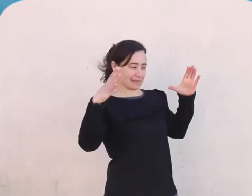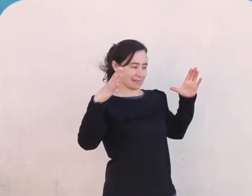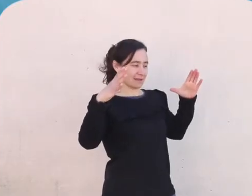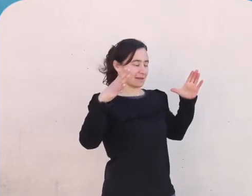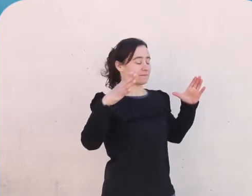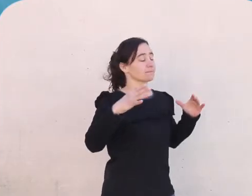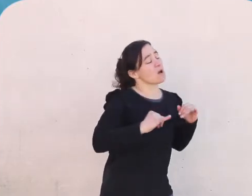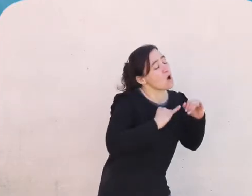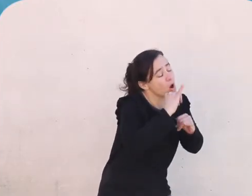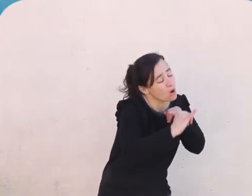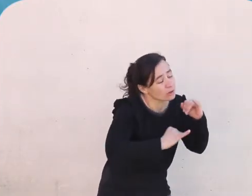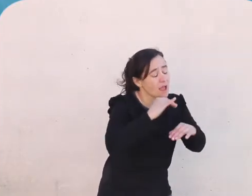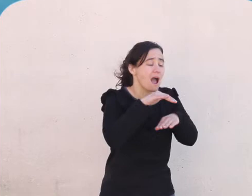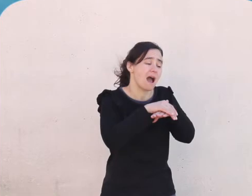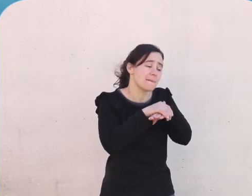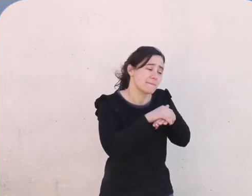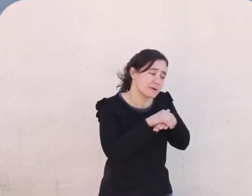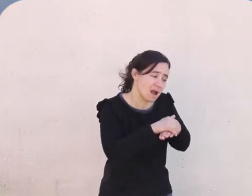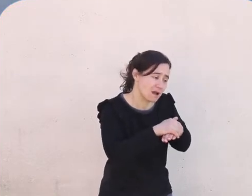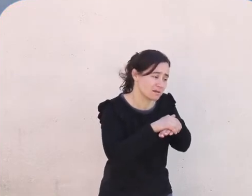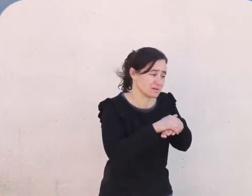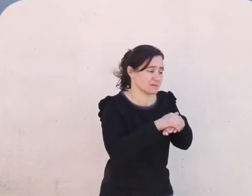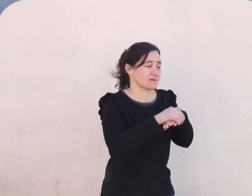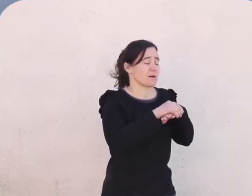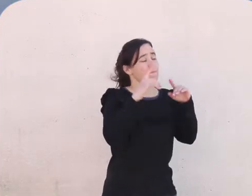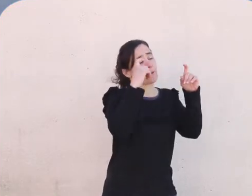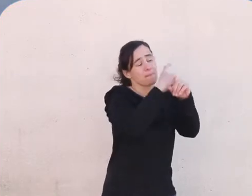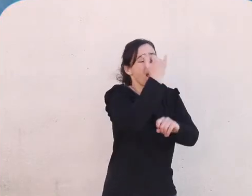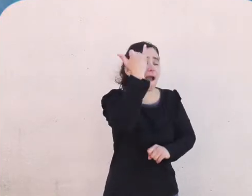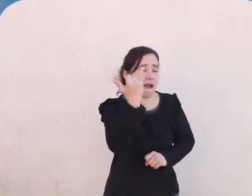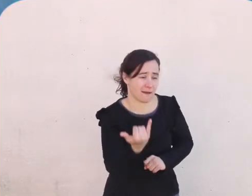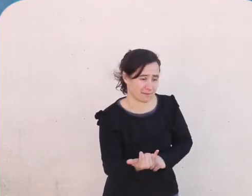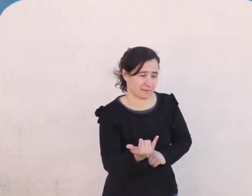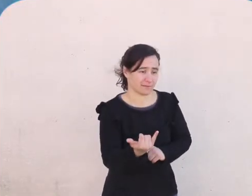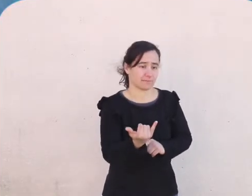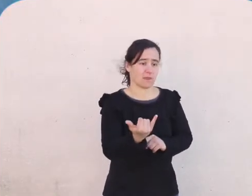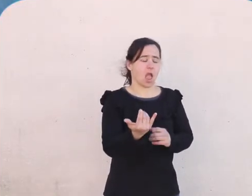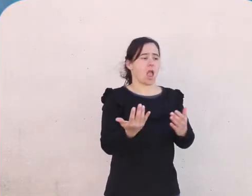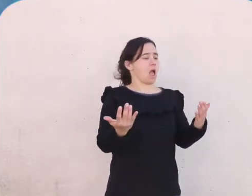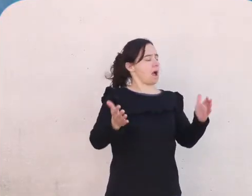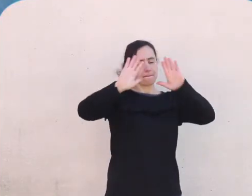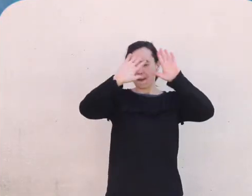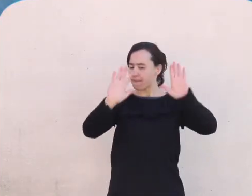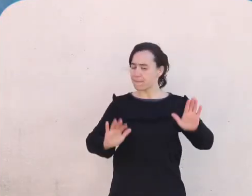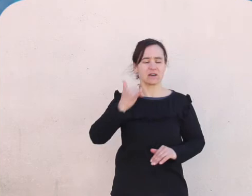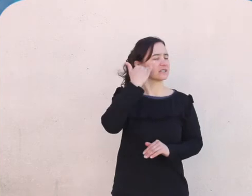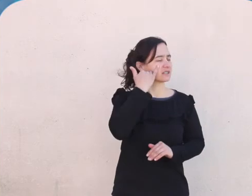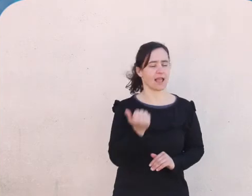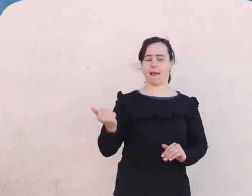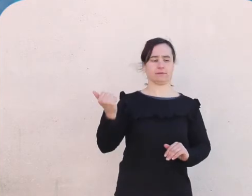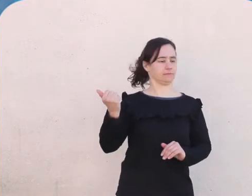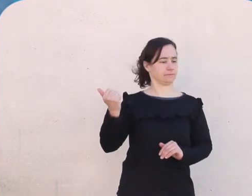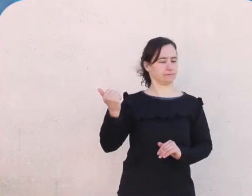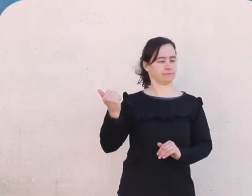Rápidamente, estos dijeron, ¡Manos a la obra! La caracola mayor iba adelante